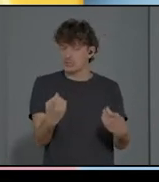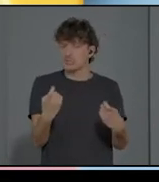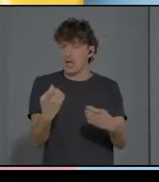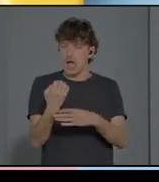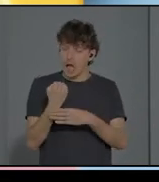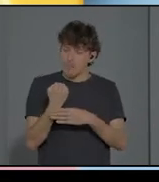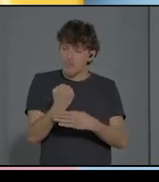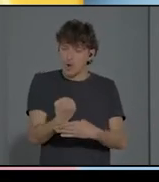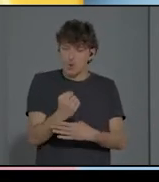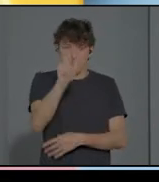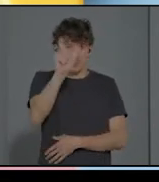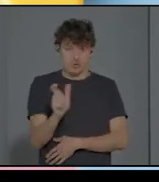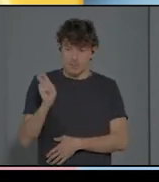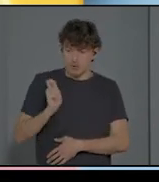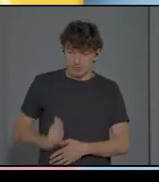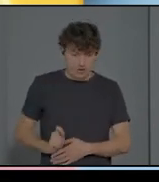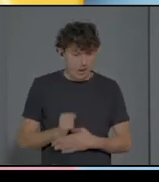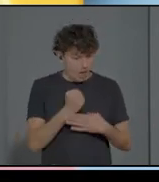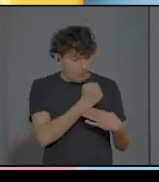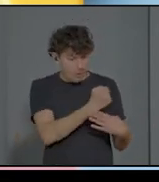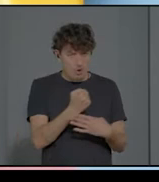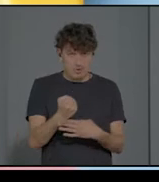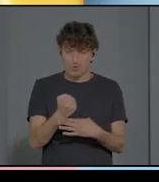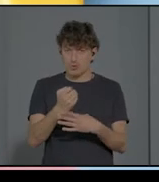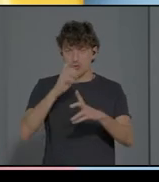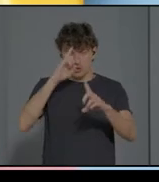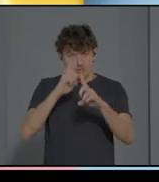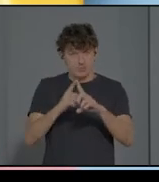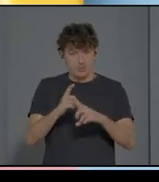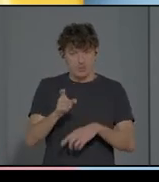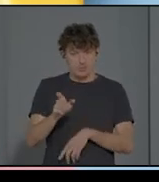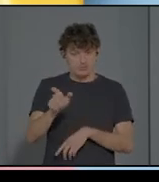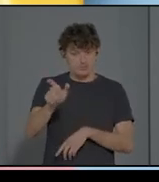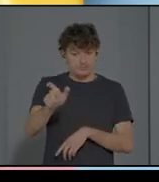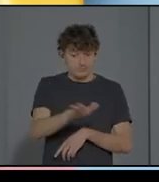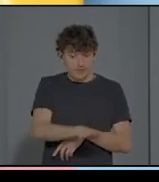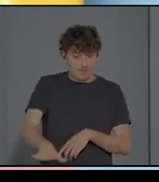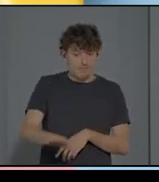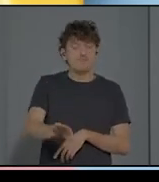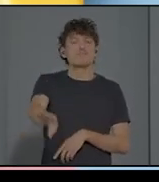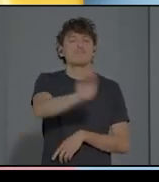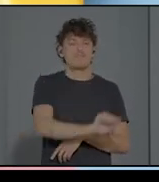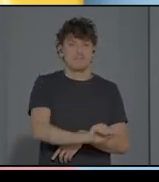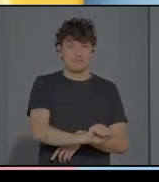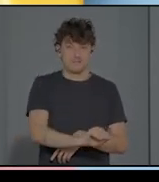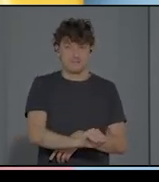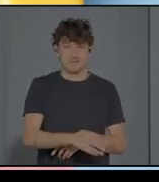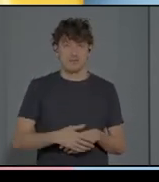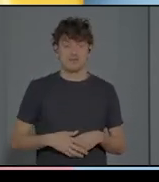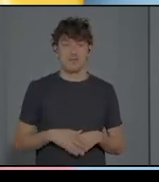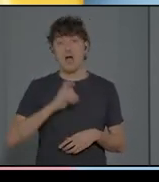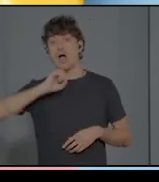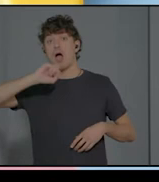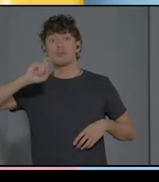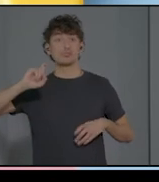las señales del niño. Y estas señales no son las señales a las